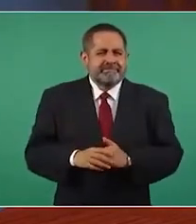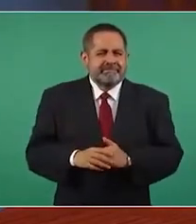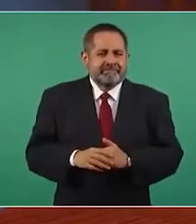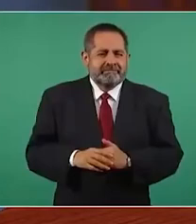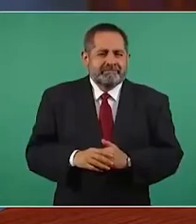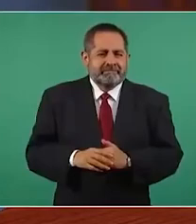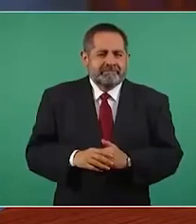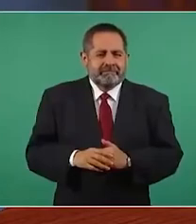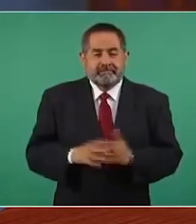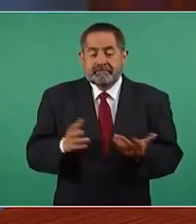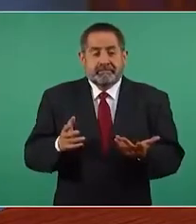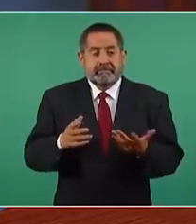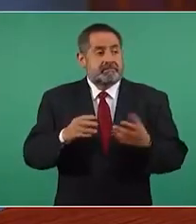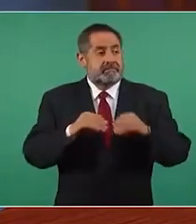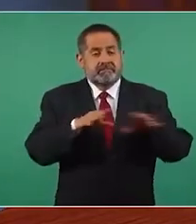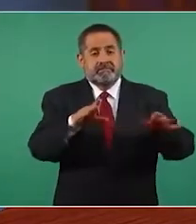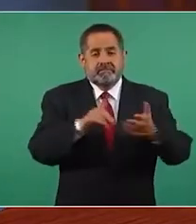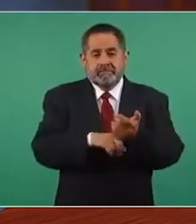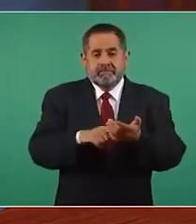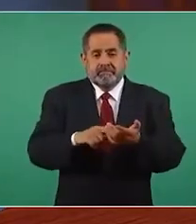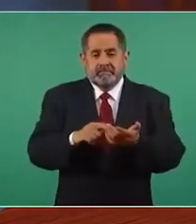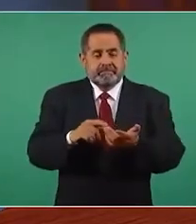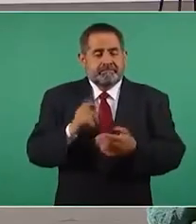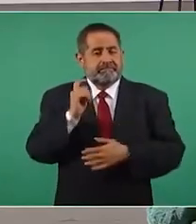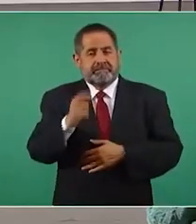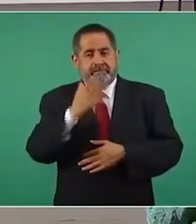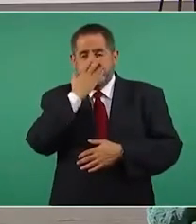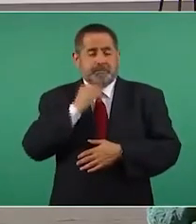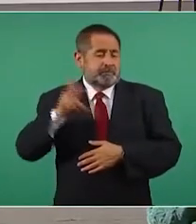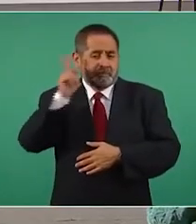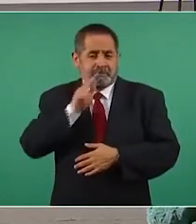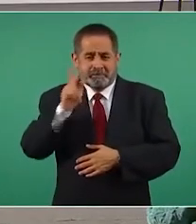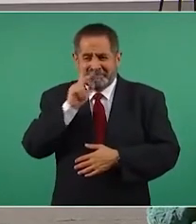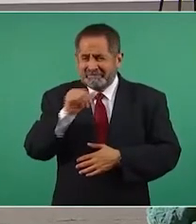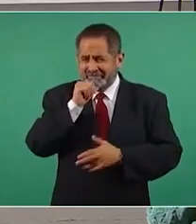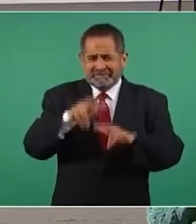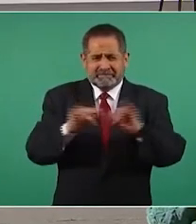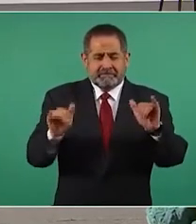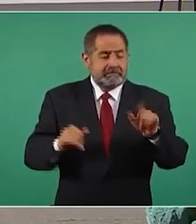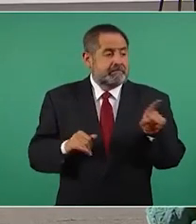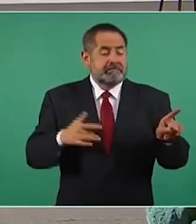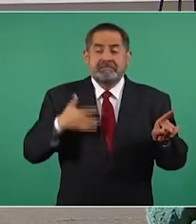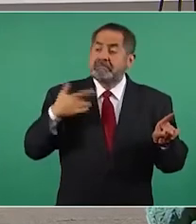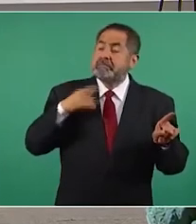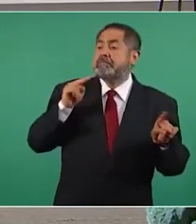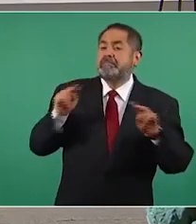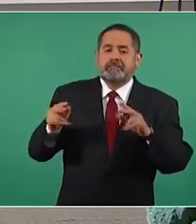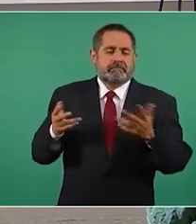simplemente la publica sin ninguna prueba, sólo una percepción,